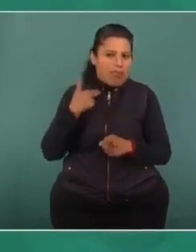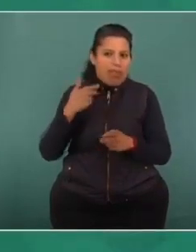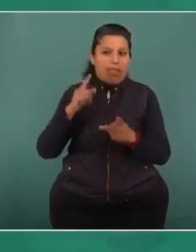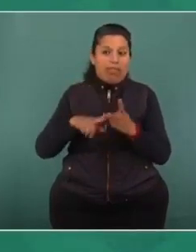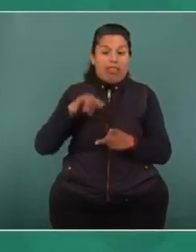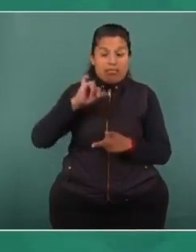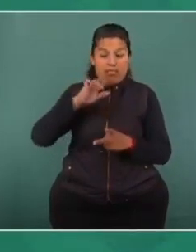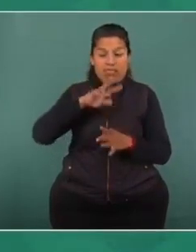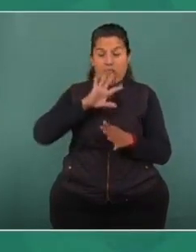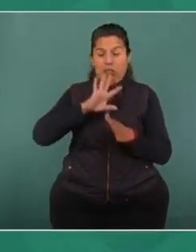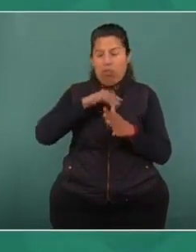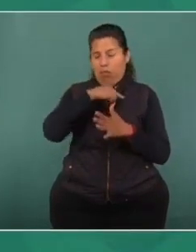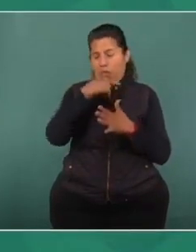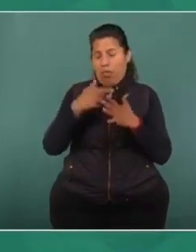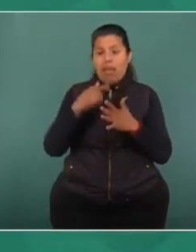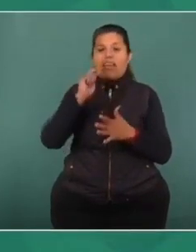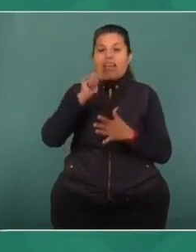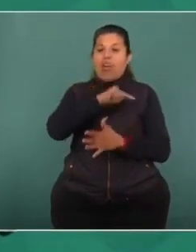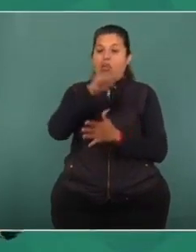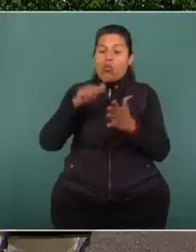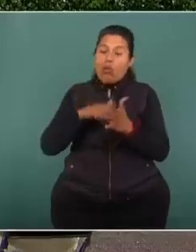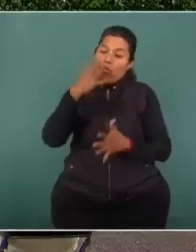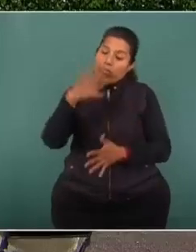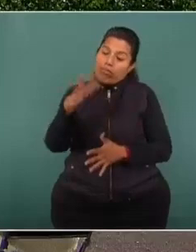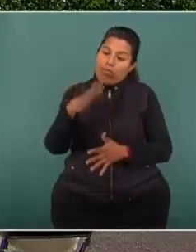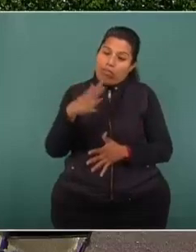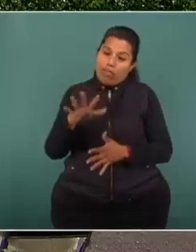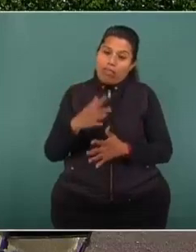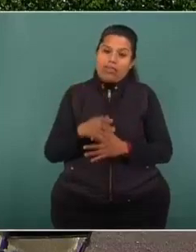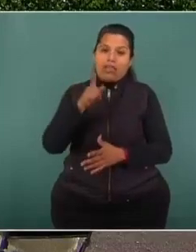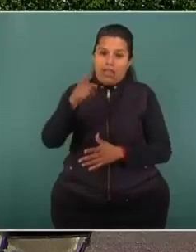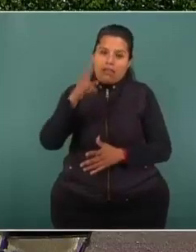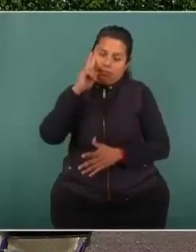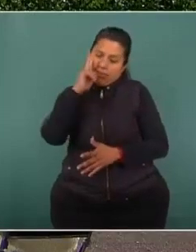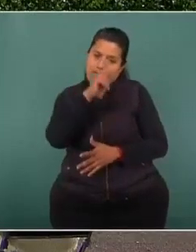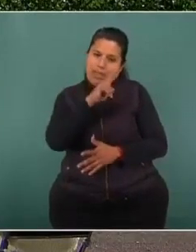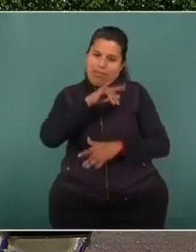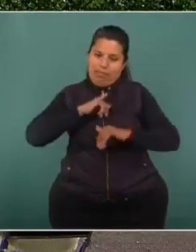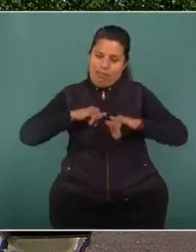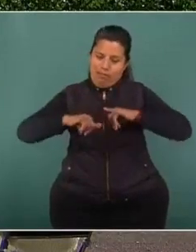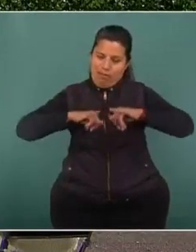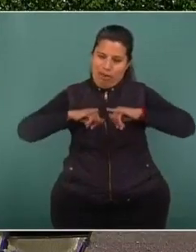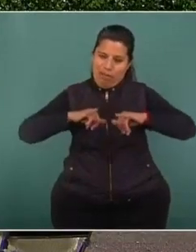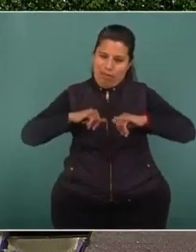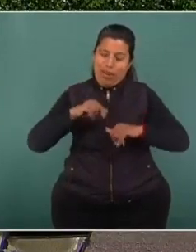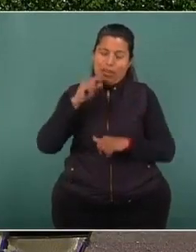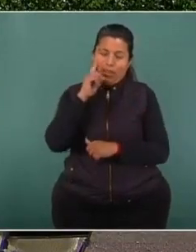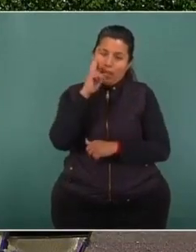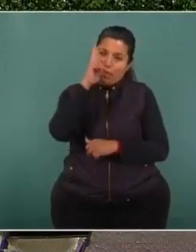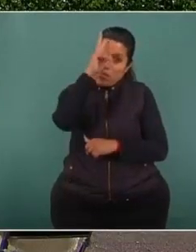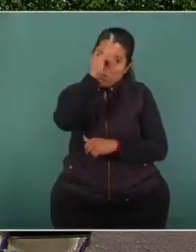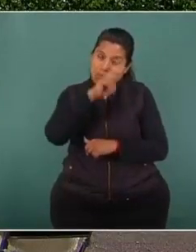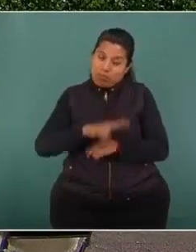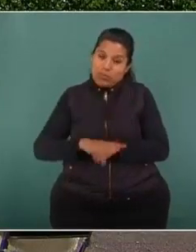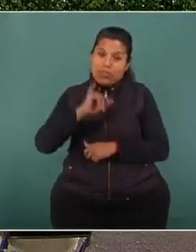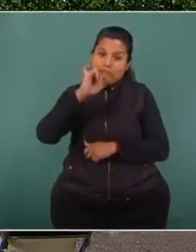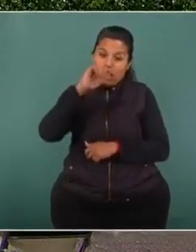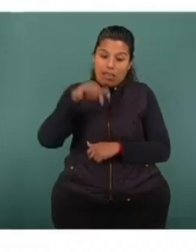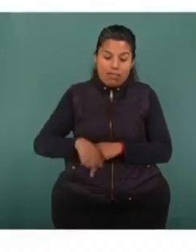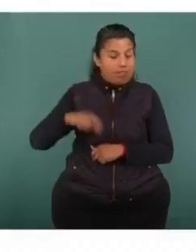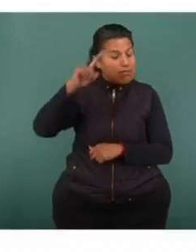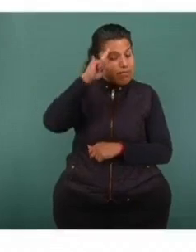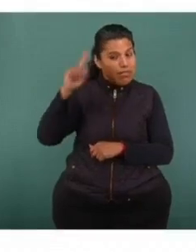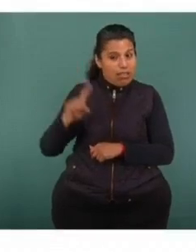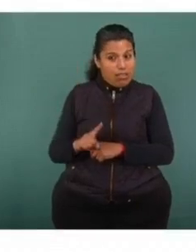el décimo lugar a nivel nacional. Y aquí pueden ustedes observar en el mapa la ubicación de Zacatecas.